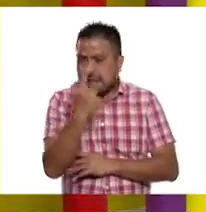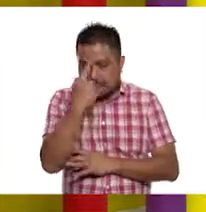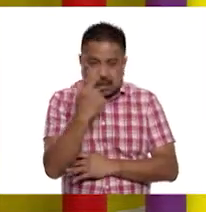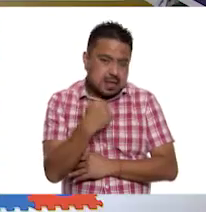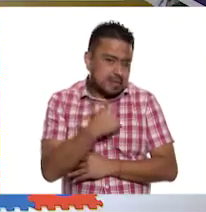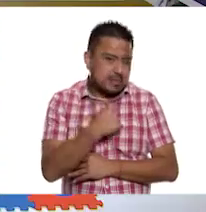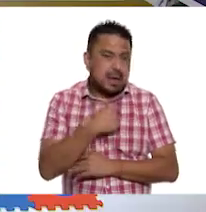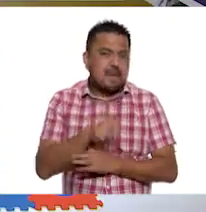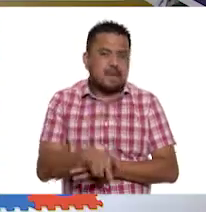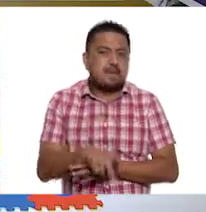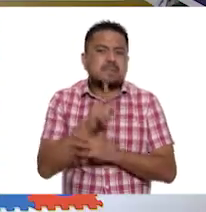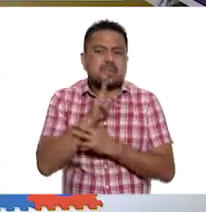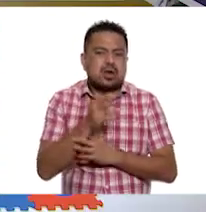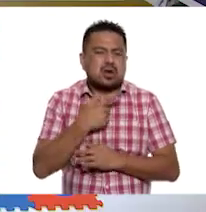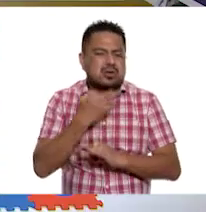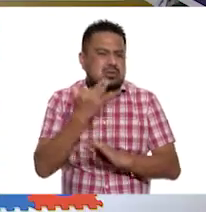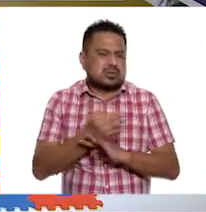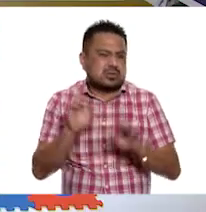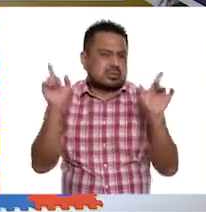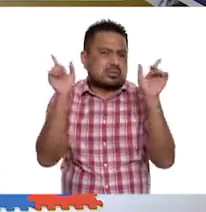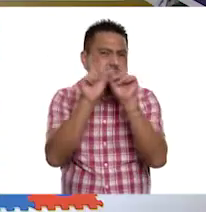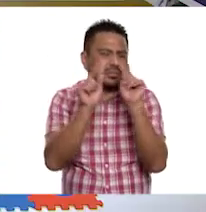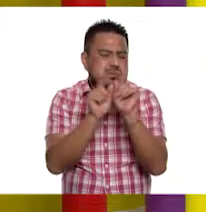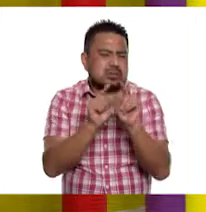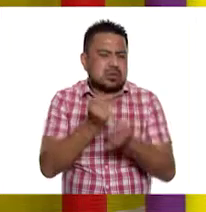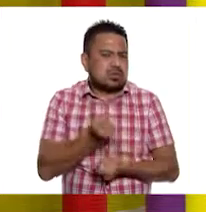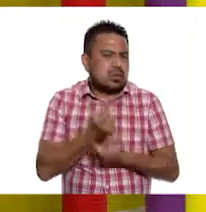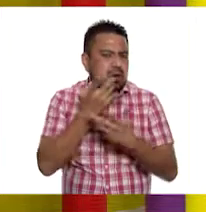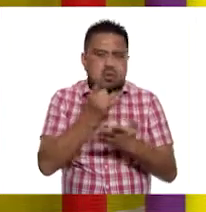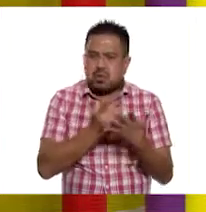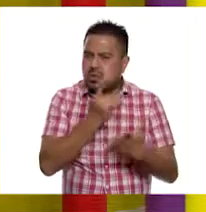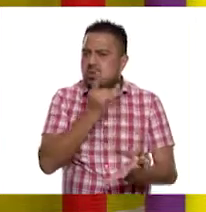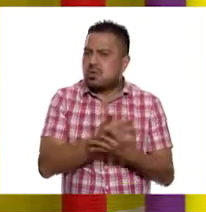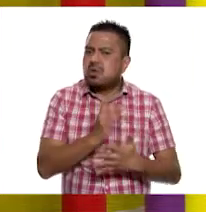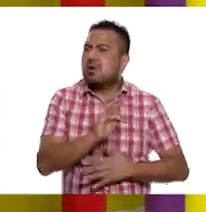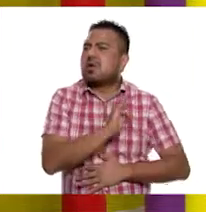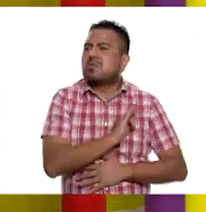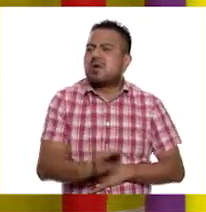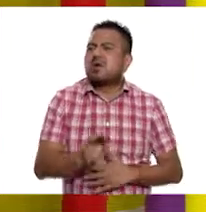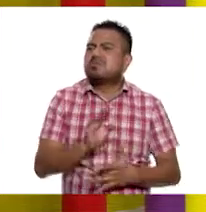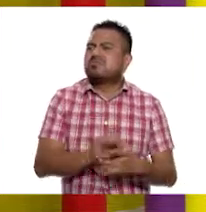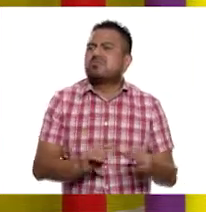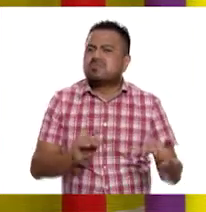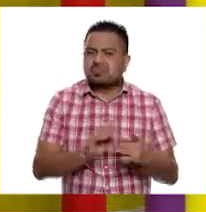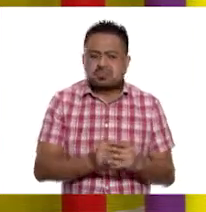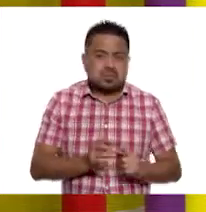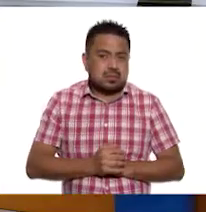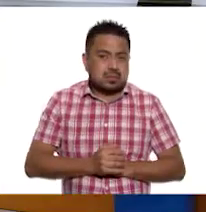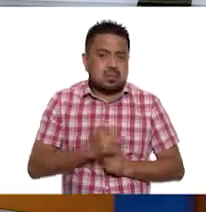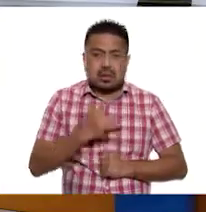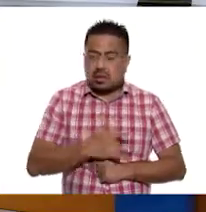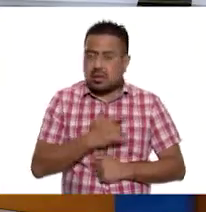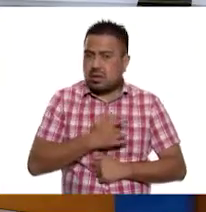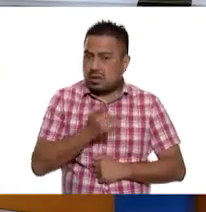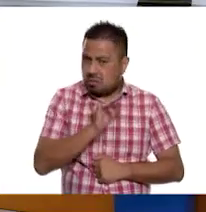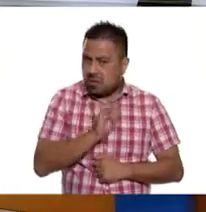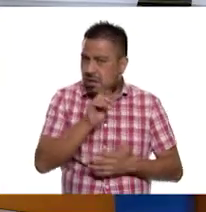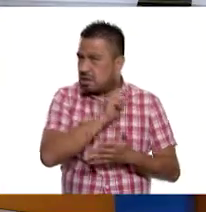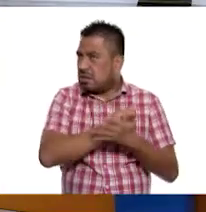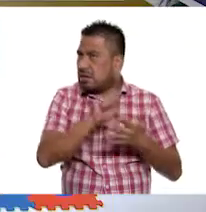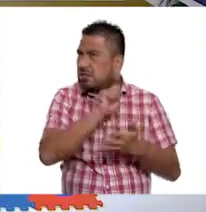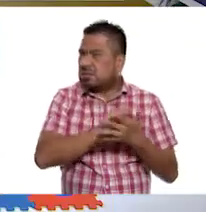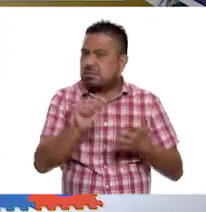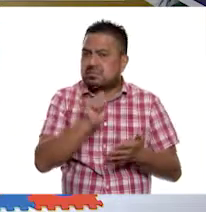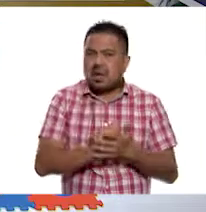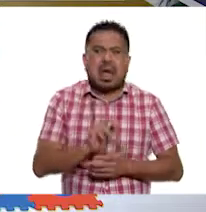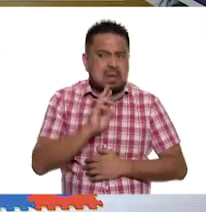Pero si lo tuviera que resumir en una sola frase, ¿podría decir...? ¿Qué te parece si nos ayudas a escribirla? ¡Ah!